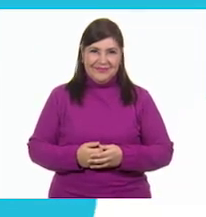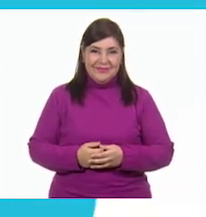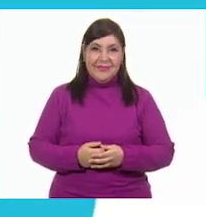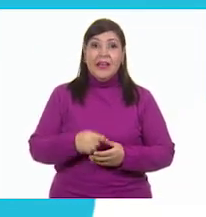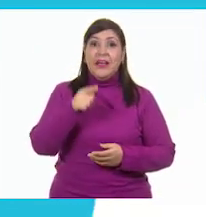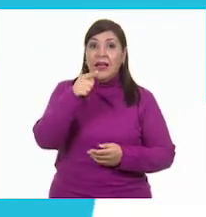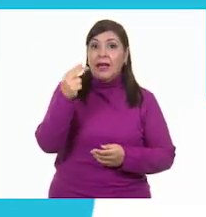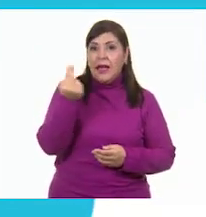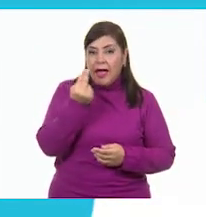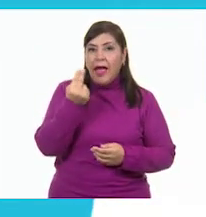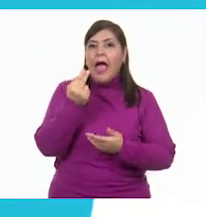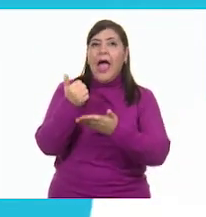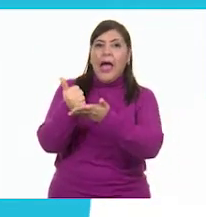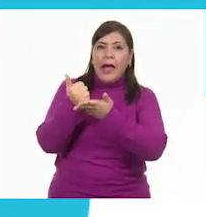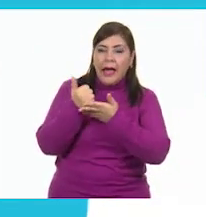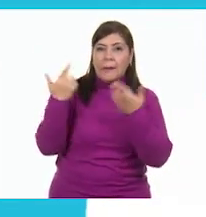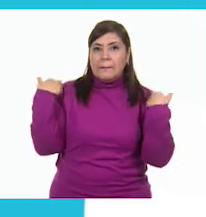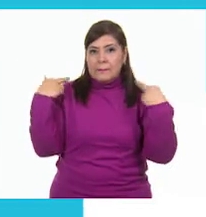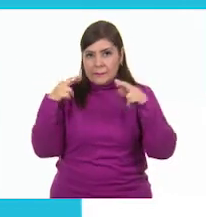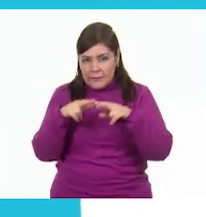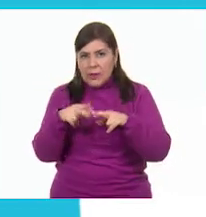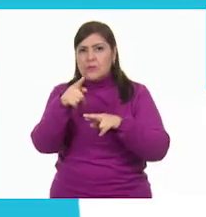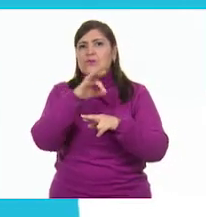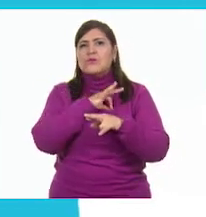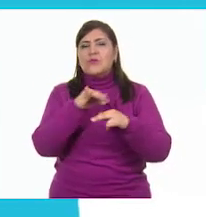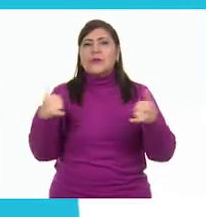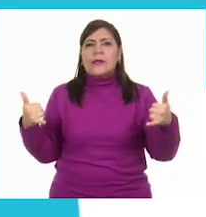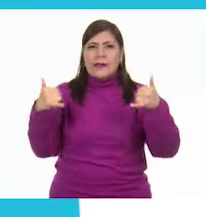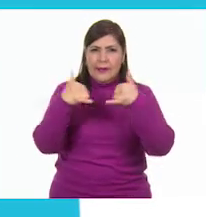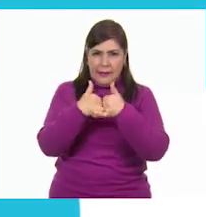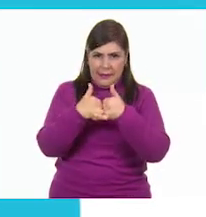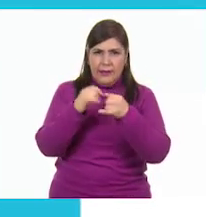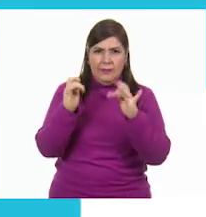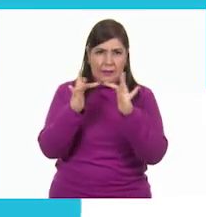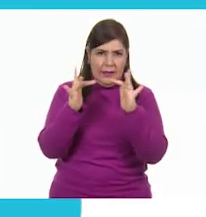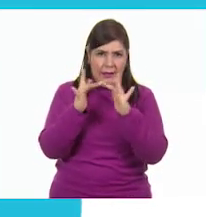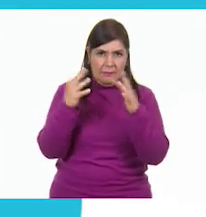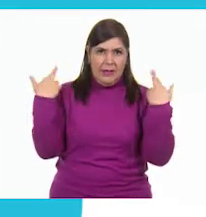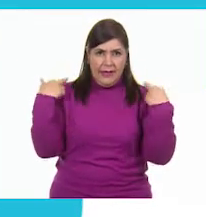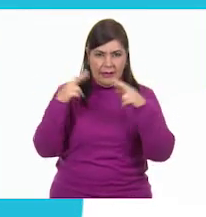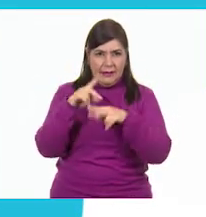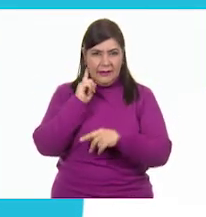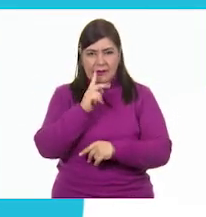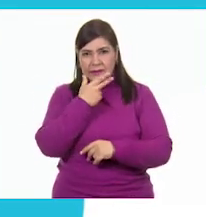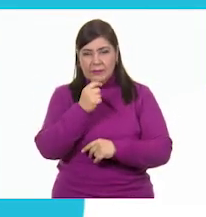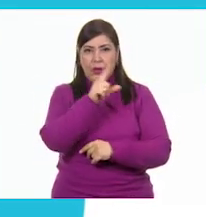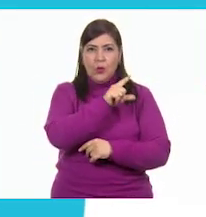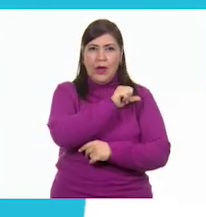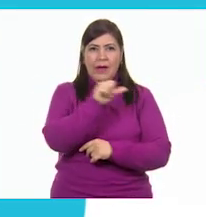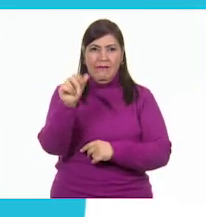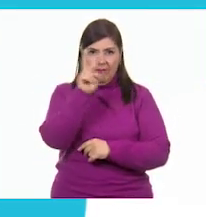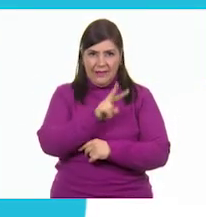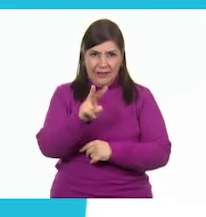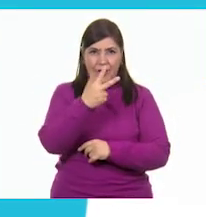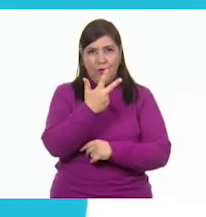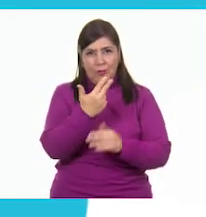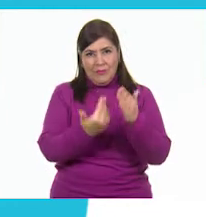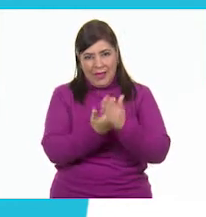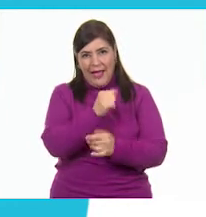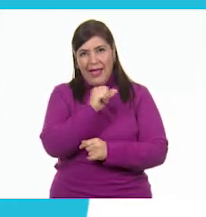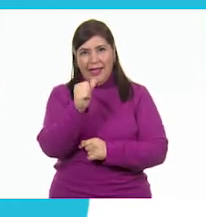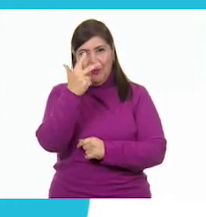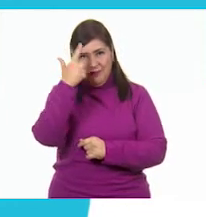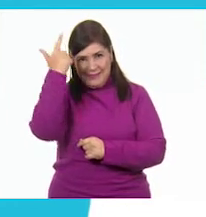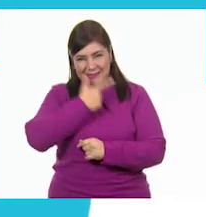Para solicitar apoyo pedagógico. Comunícate con maestras y maestros. De lunes a viernes. 8 a 20